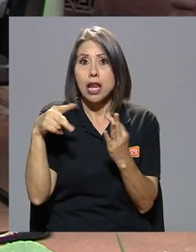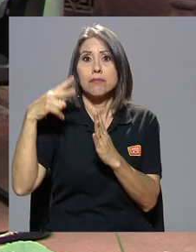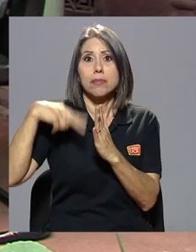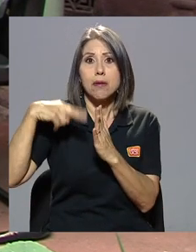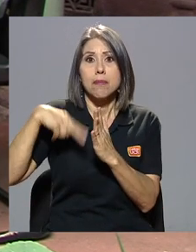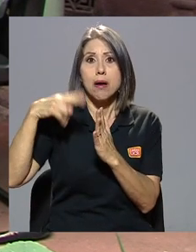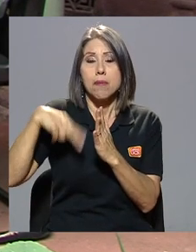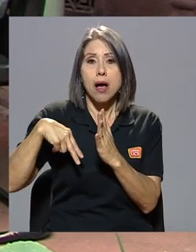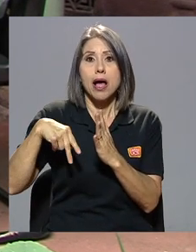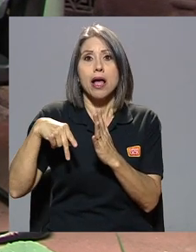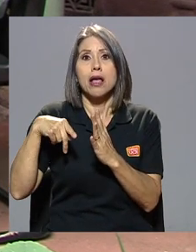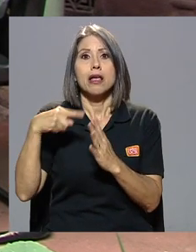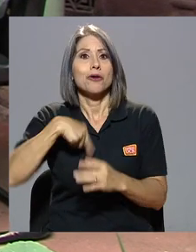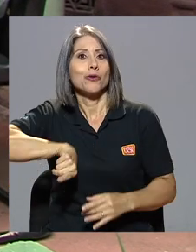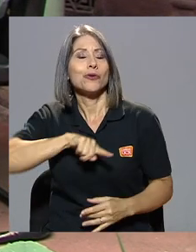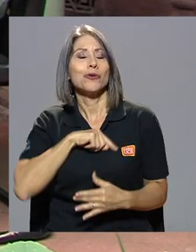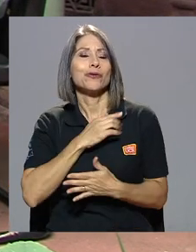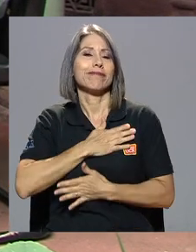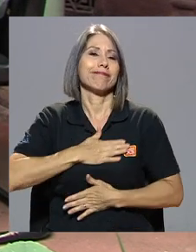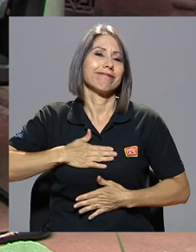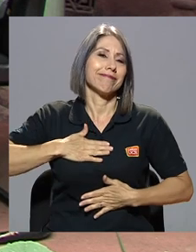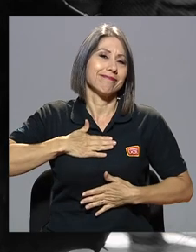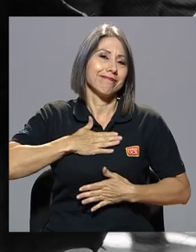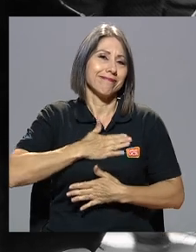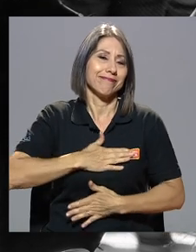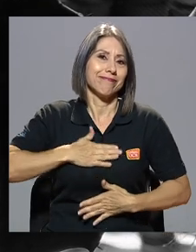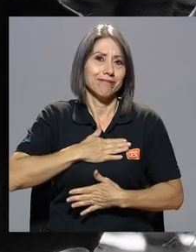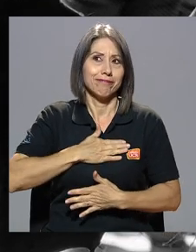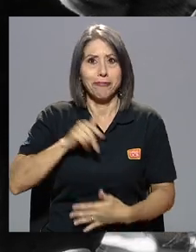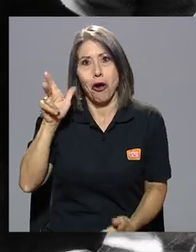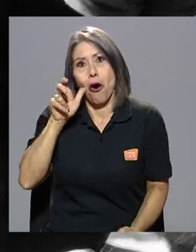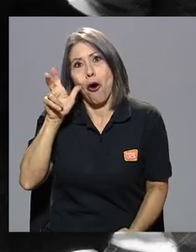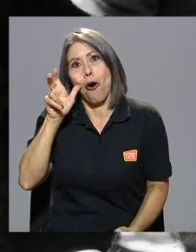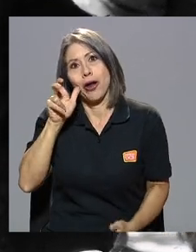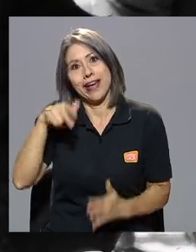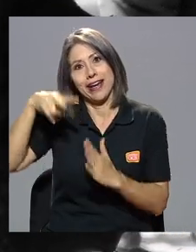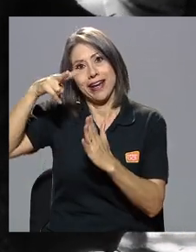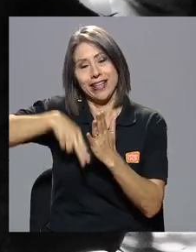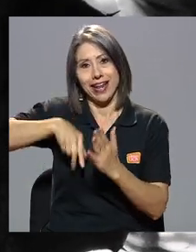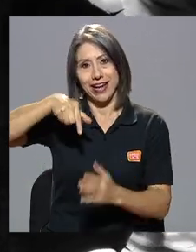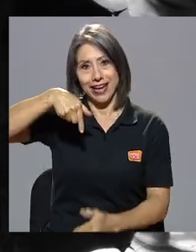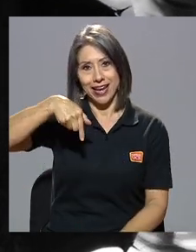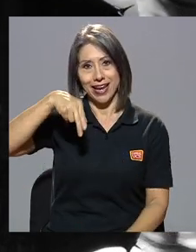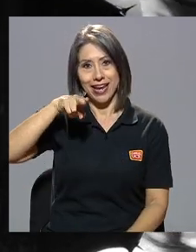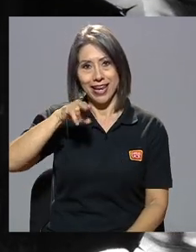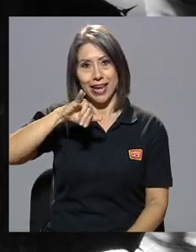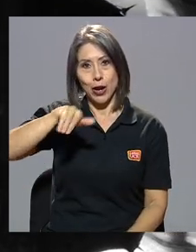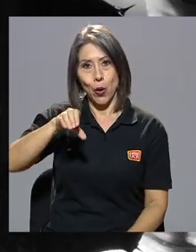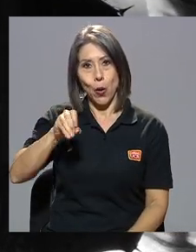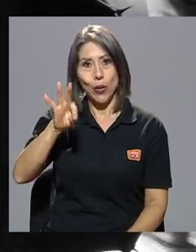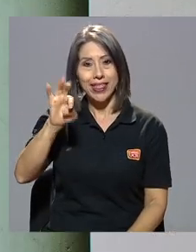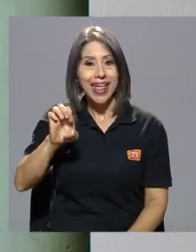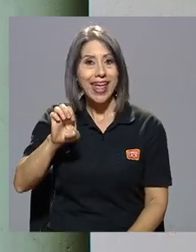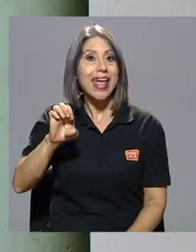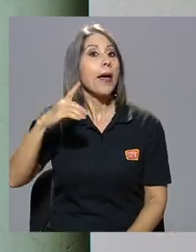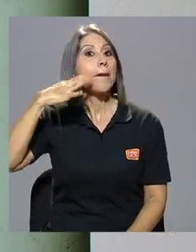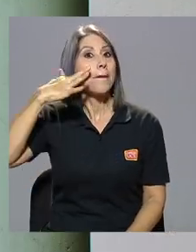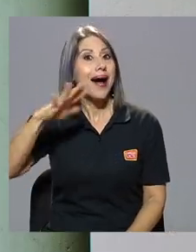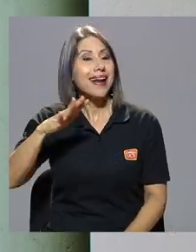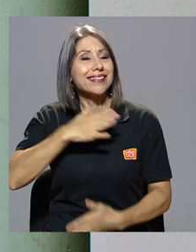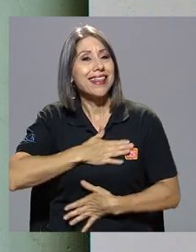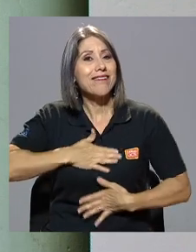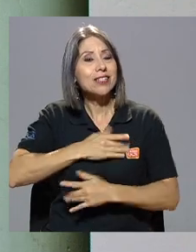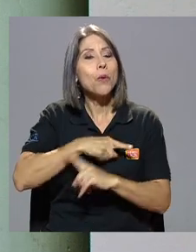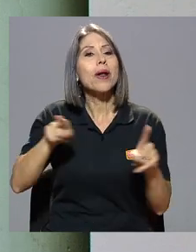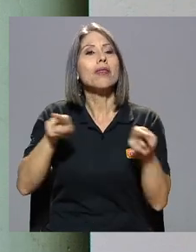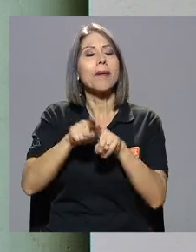muchísimo. Y claro que oír el Quijote, aunque parezca diversión, también entran al